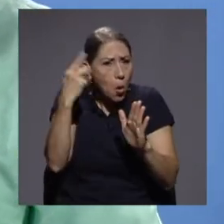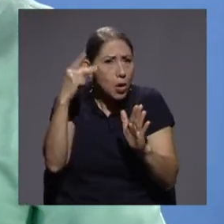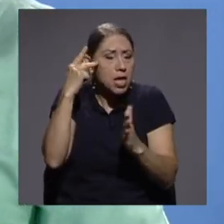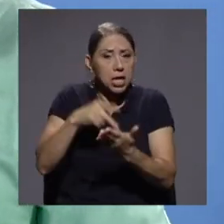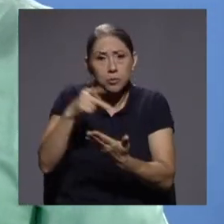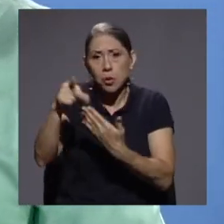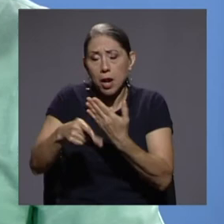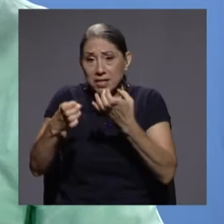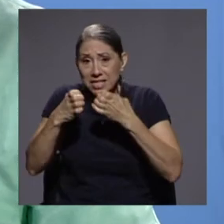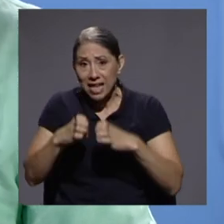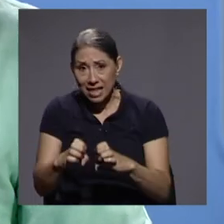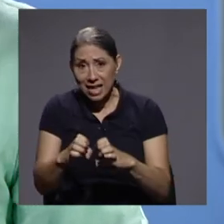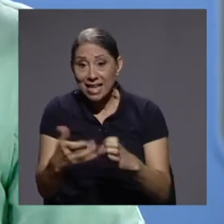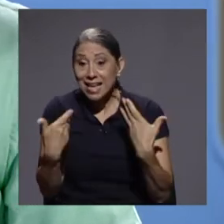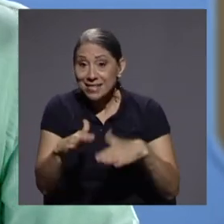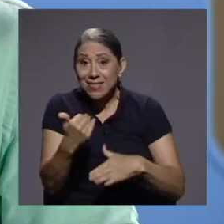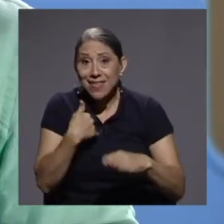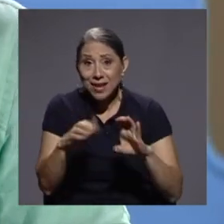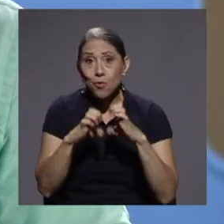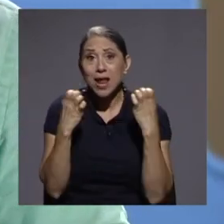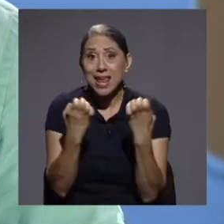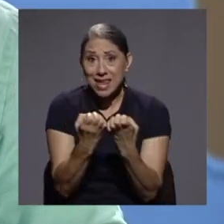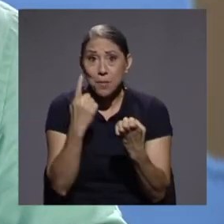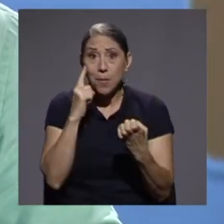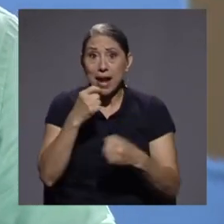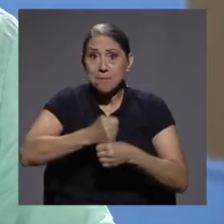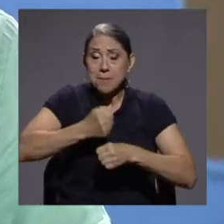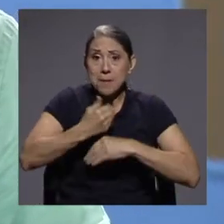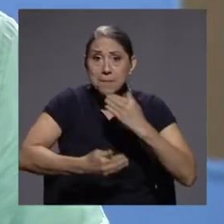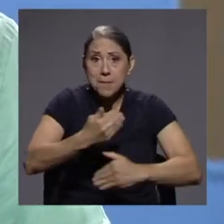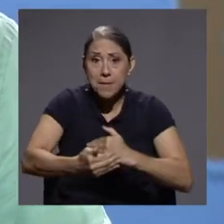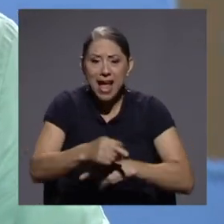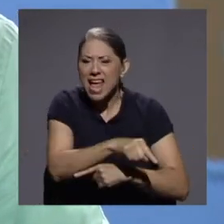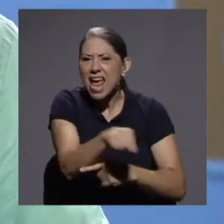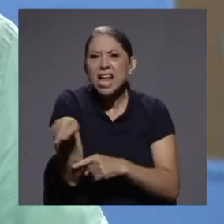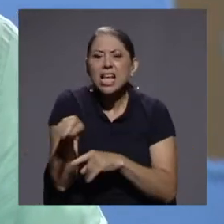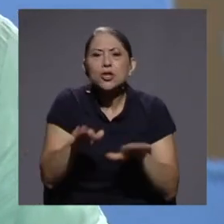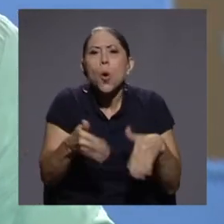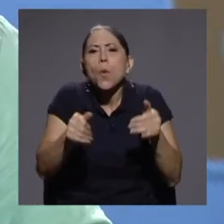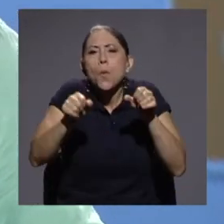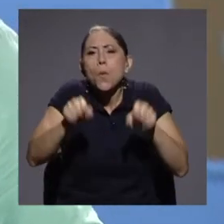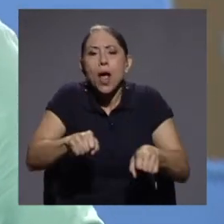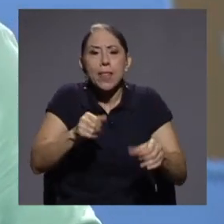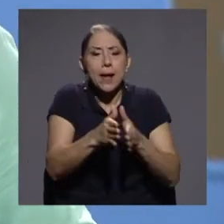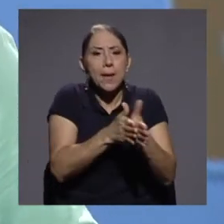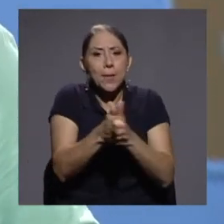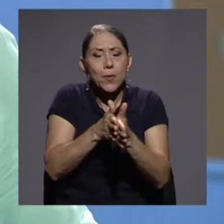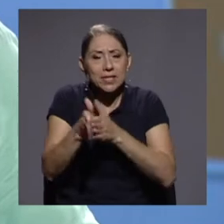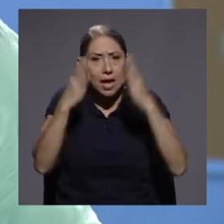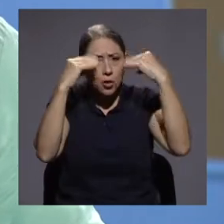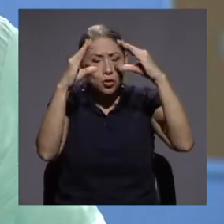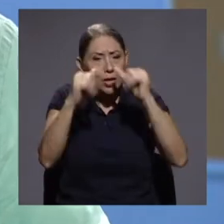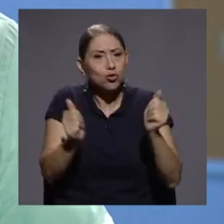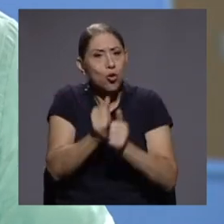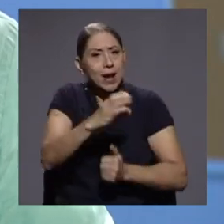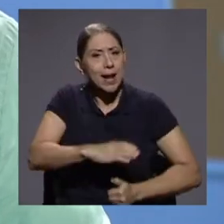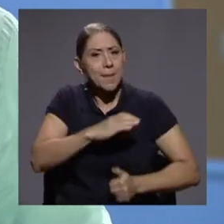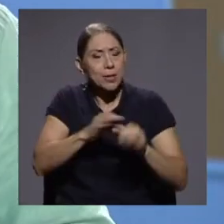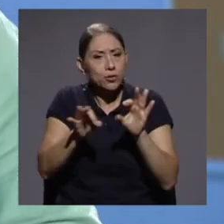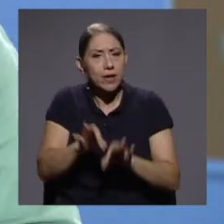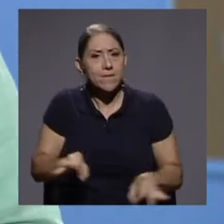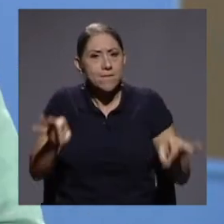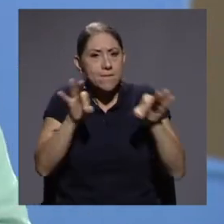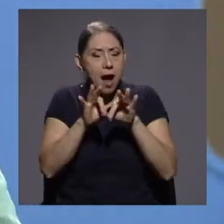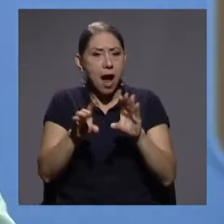que pueda llevar adelante esta estrategia, puedan aprovechar los datos por medio de elementos que sean de valor para la organización.